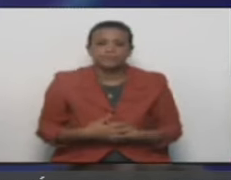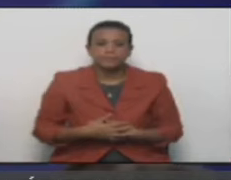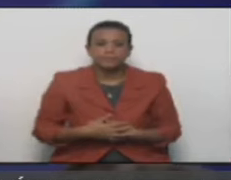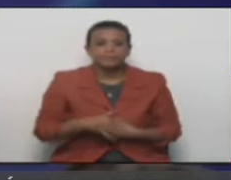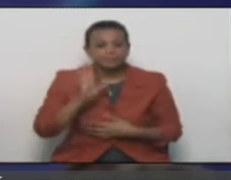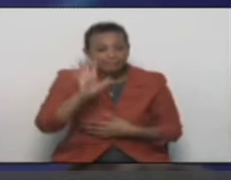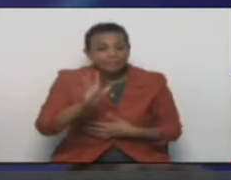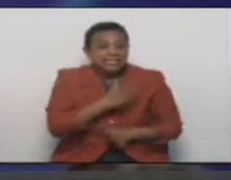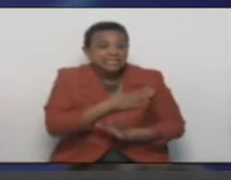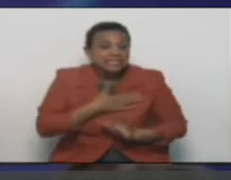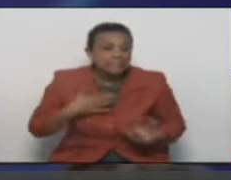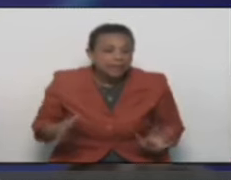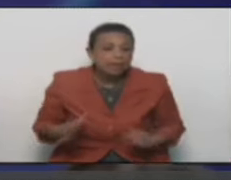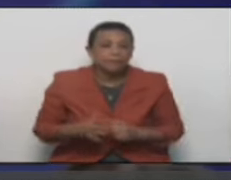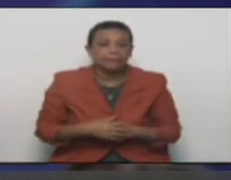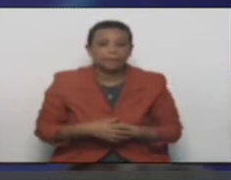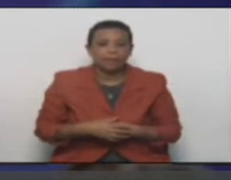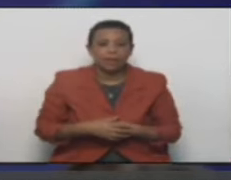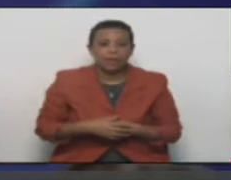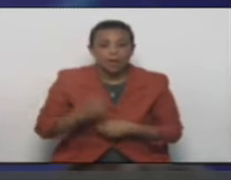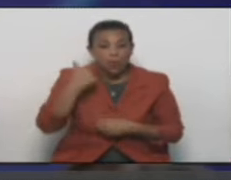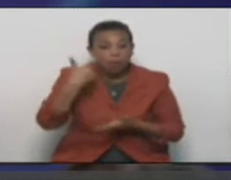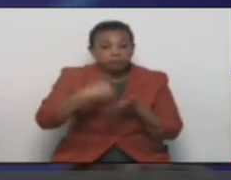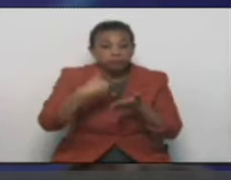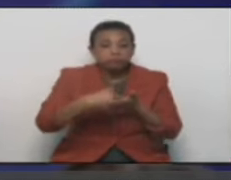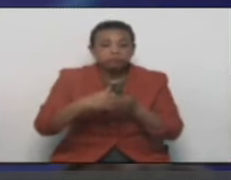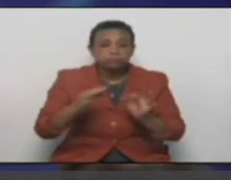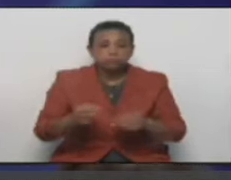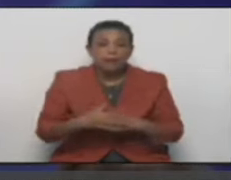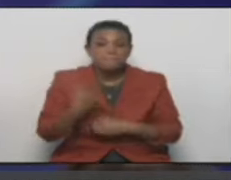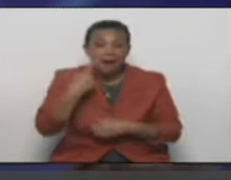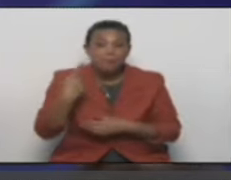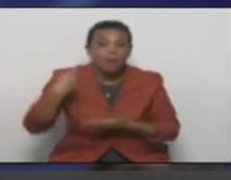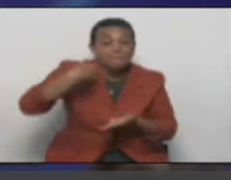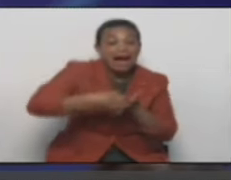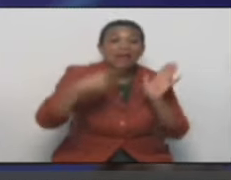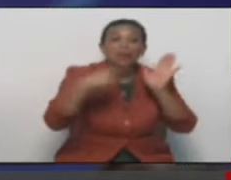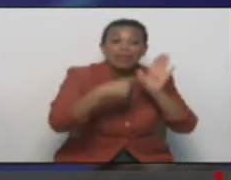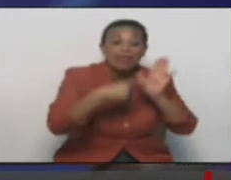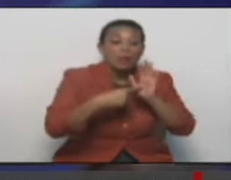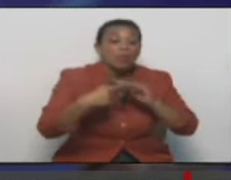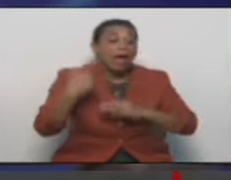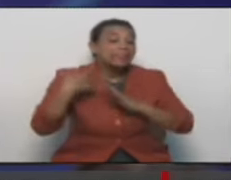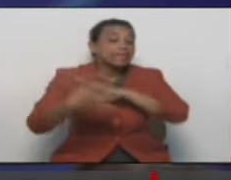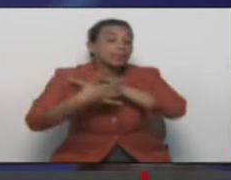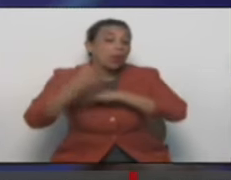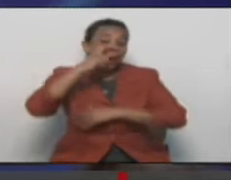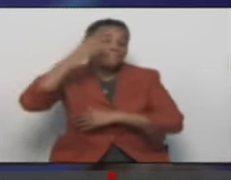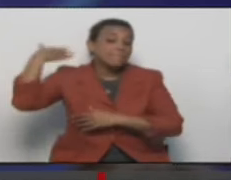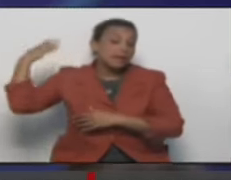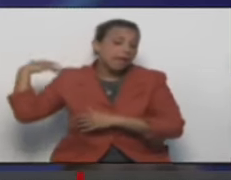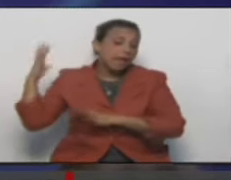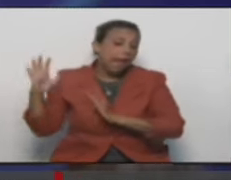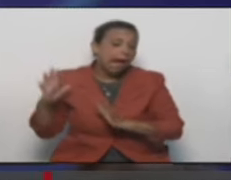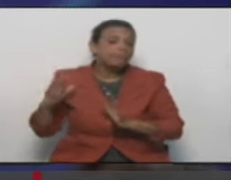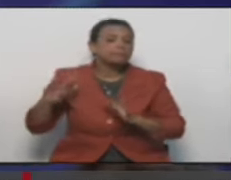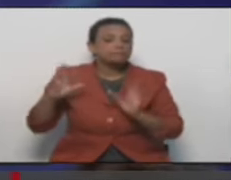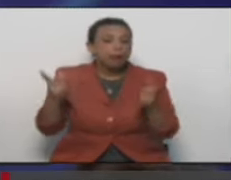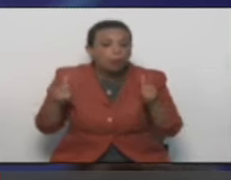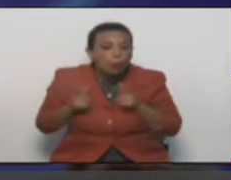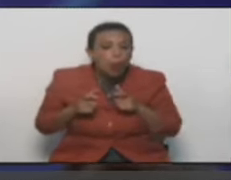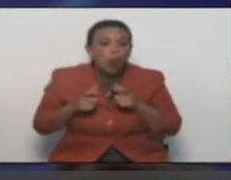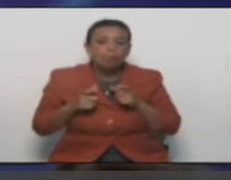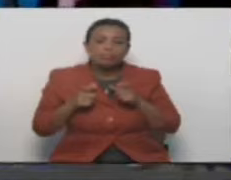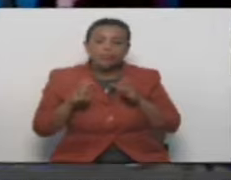Así que con eso Venezuela se pone a la parte del mundo. Vamos pagando una deuda tecnológica. Vamos aminorando la